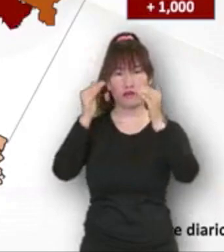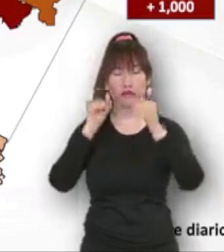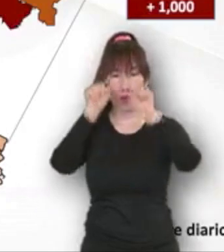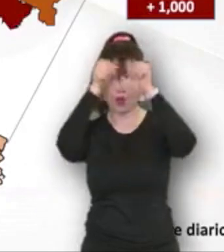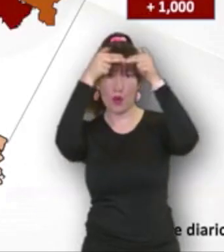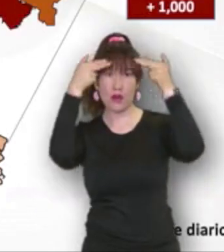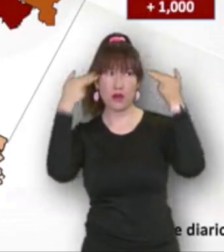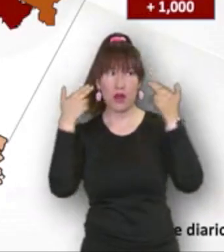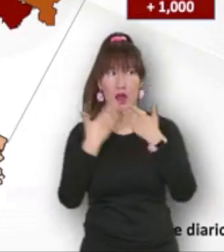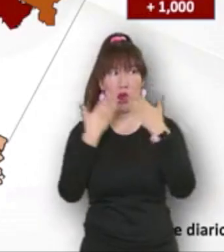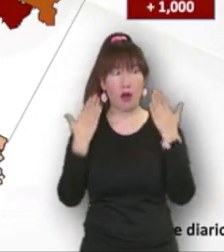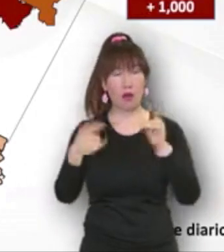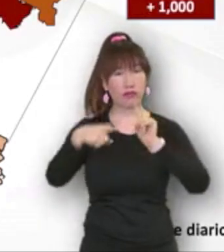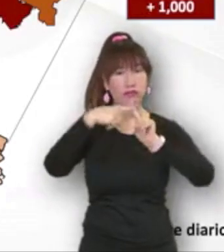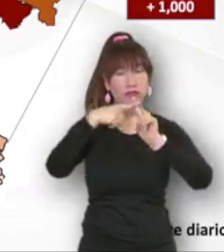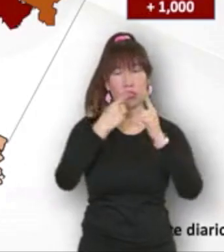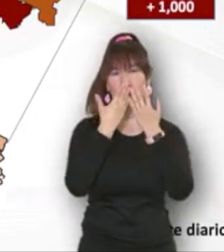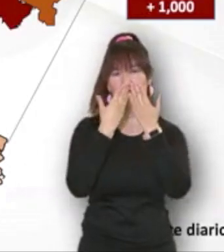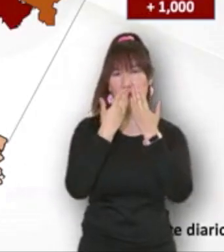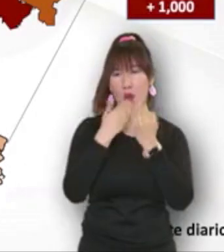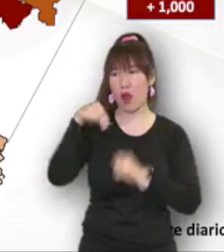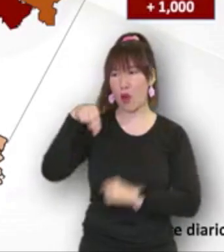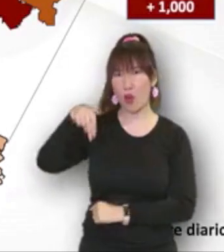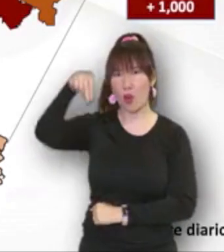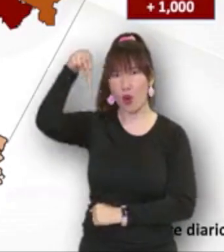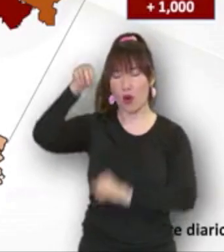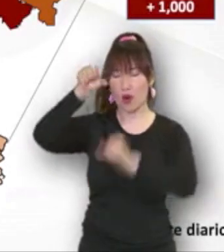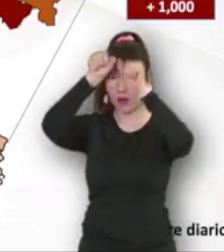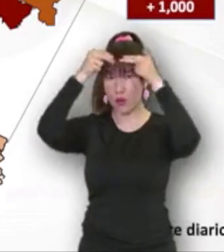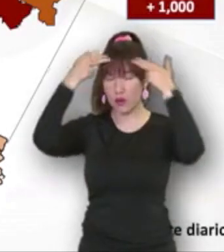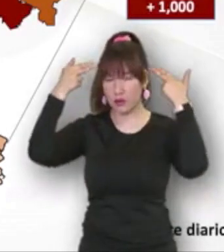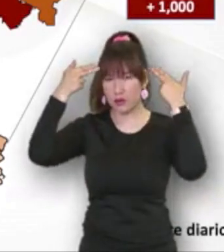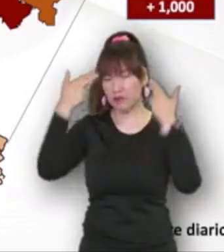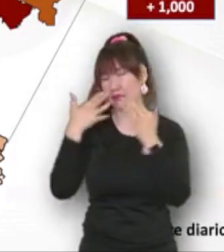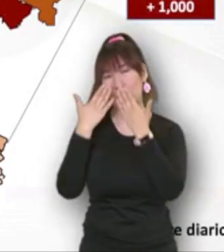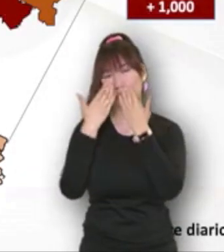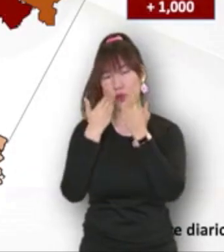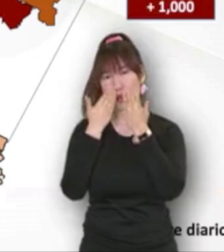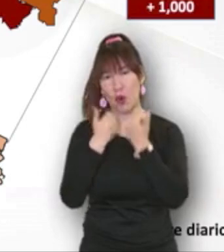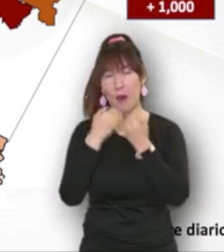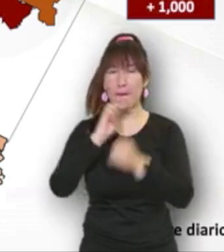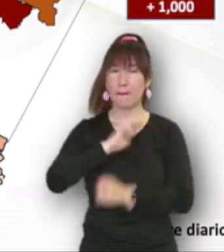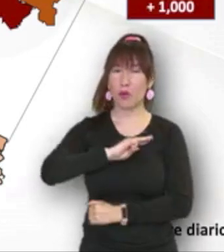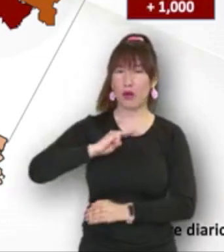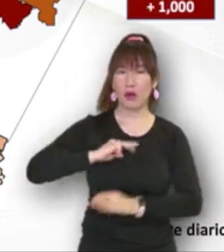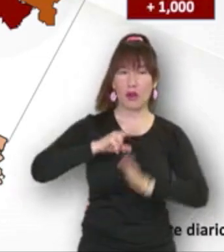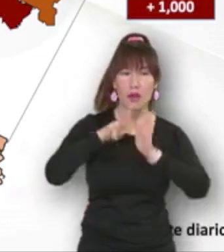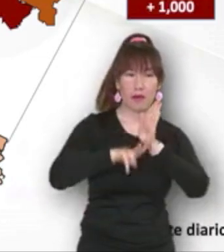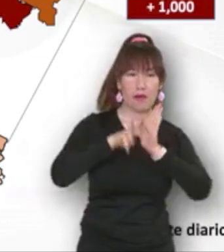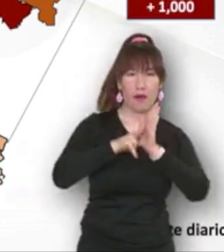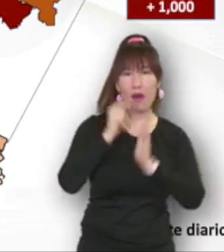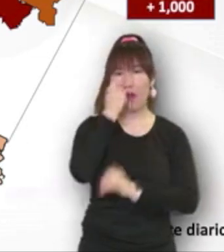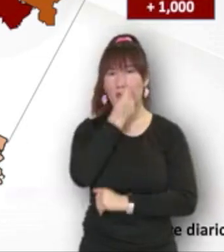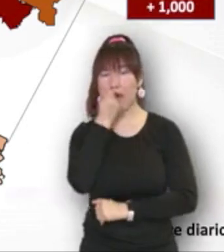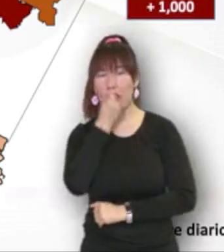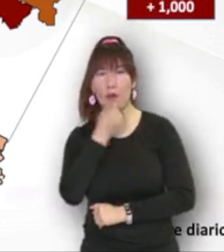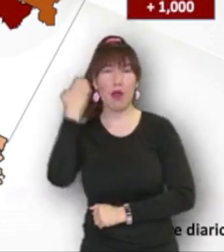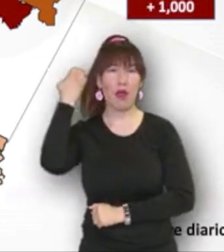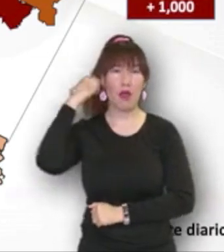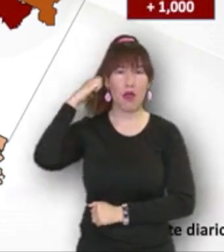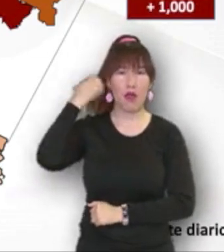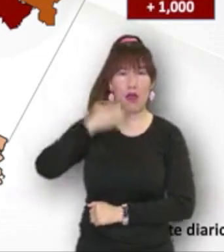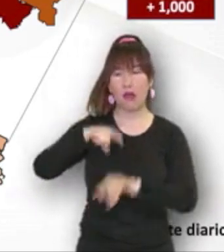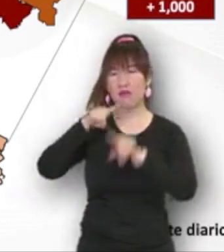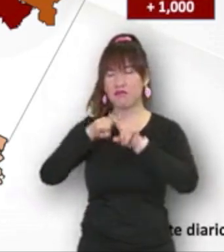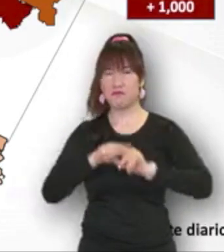Huasteca. Esta ocasión no tuvimos casos en la zona norte, en lo que es particularmente los municipios de Ciudad Valle, Tamuín, Ébano, los que